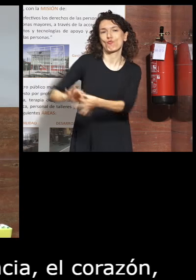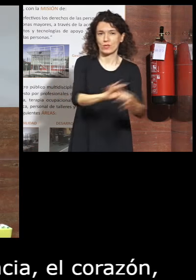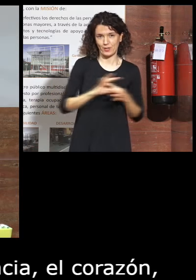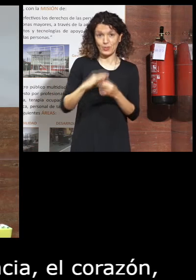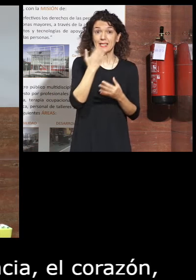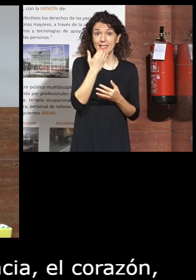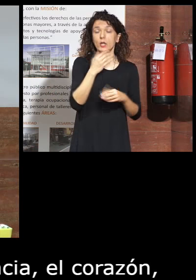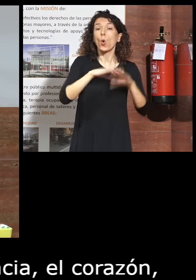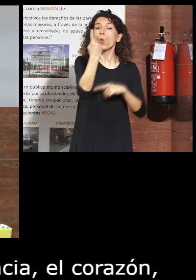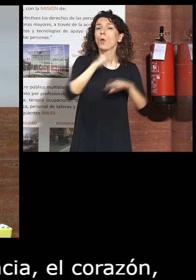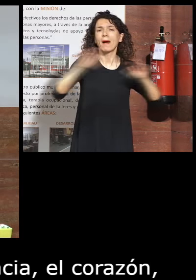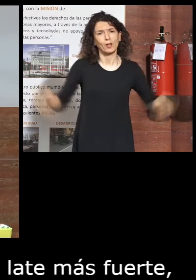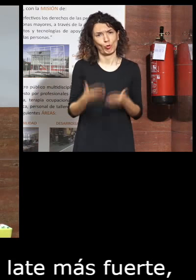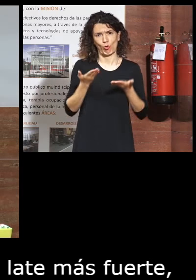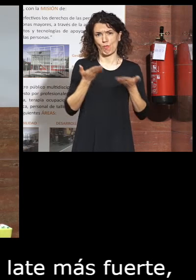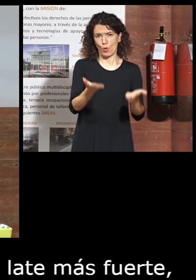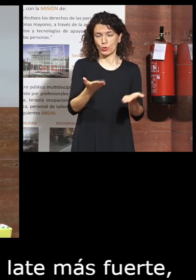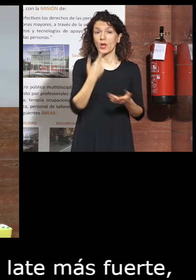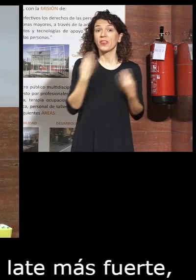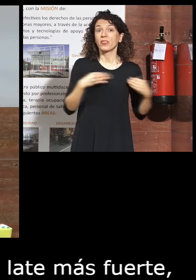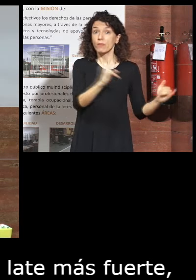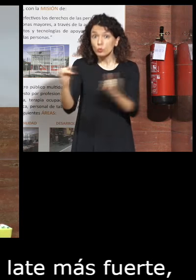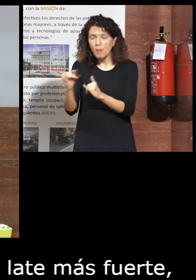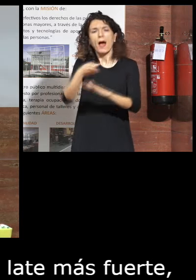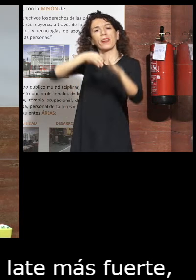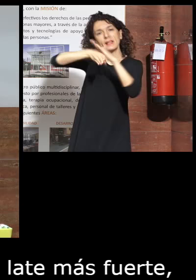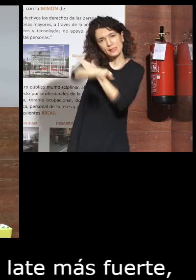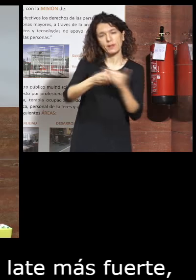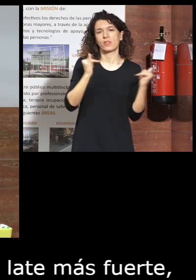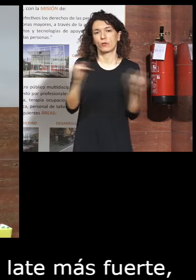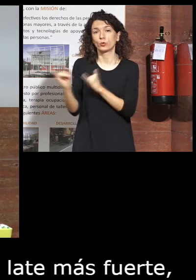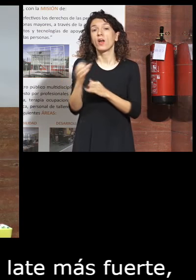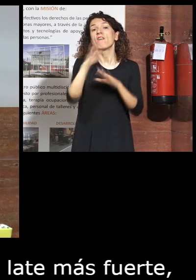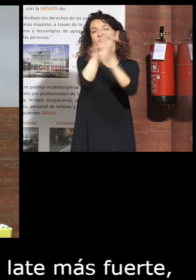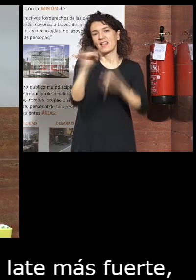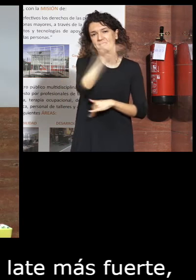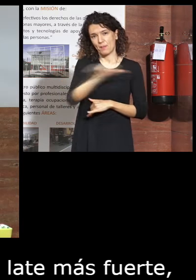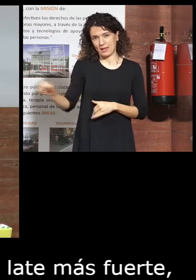somos uno para todos. Disfrutemos accesiblemente. ¡Feliz semana!